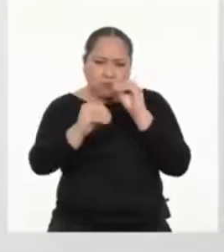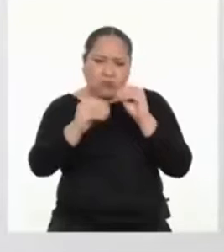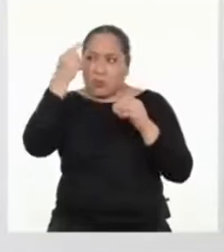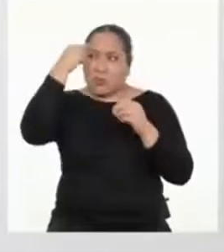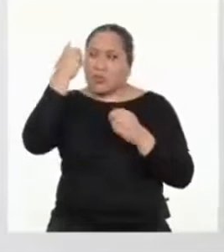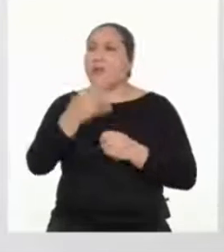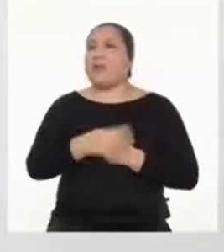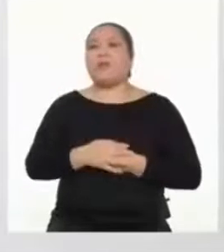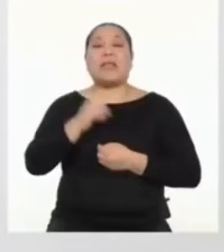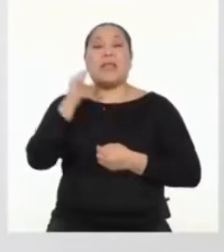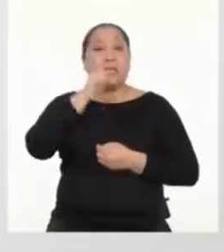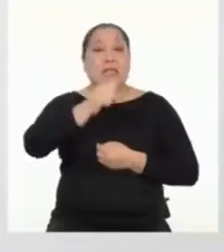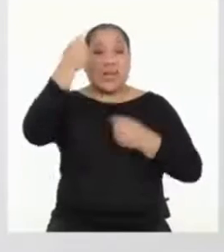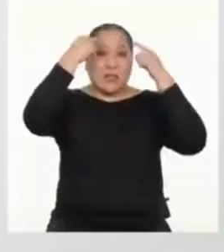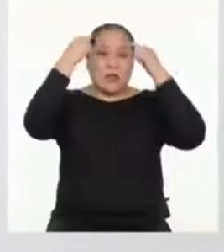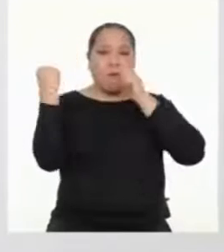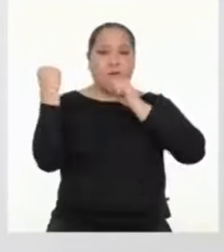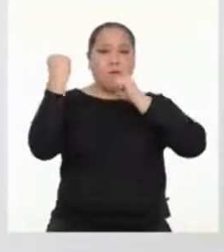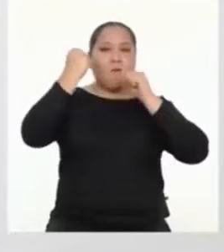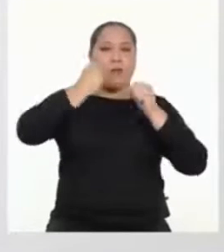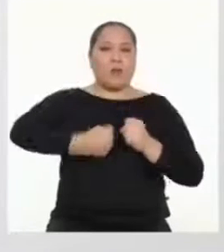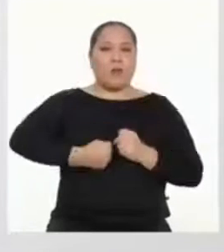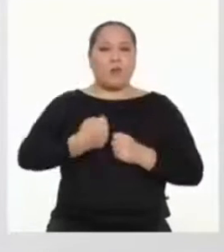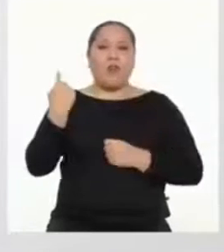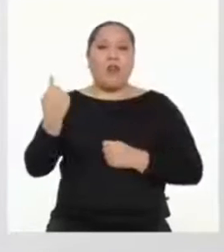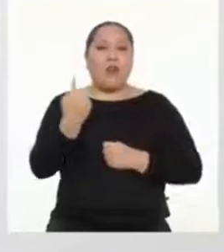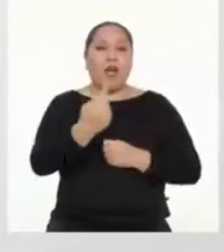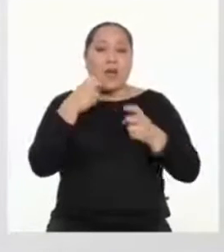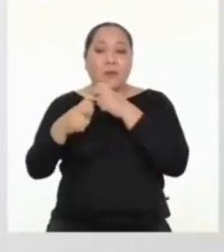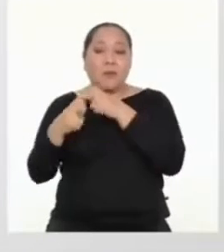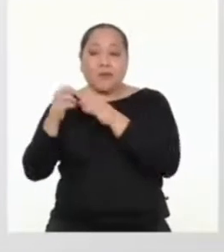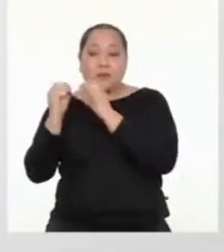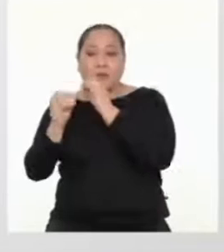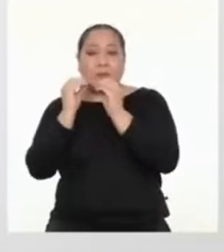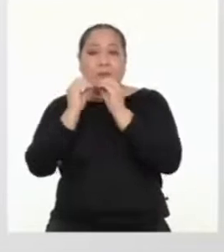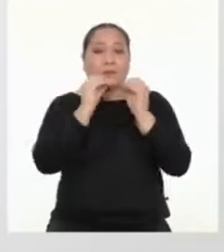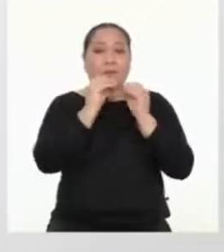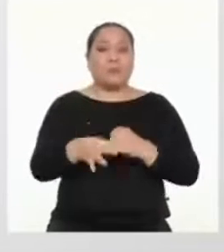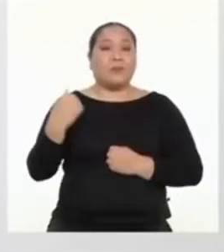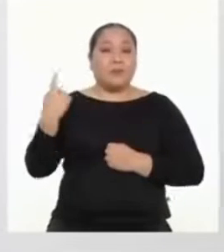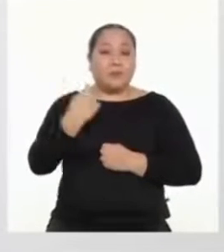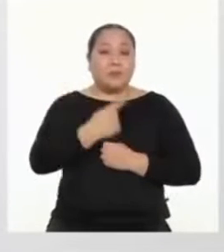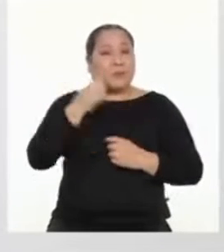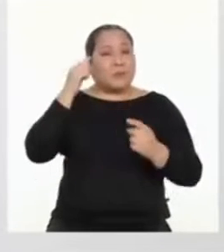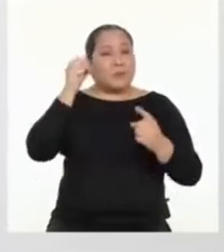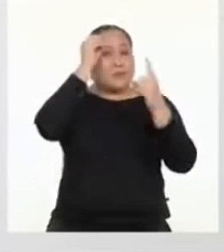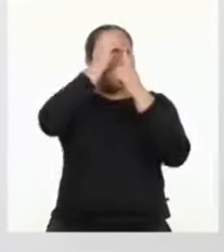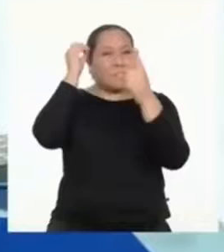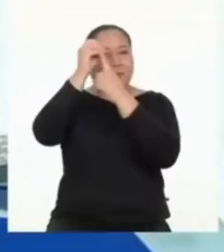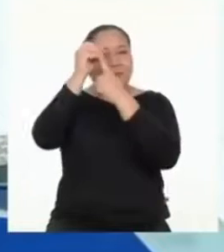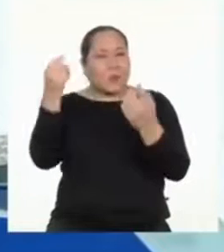Eso mismo. Nuestro cerebro se fortalece más y más con cada problema que resolvemos y con cada nuevo reto